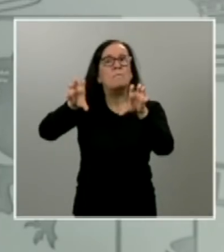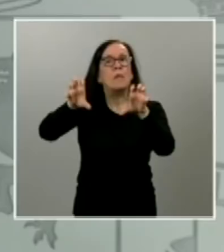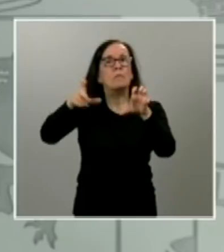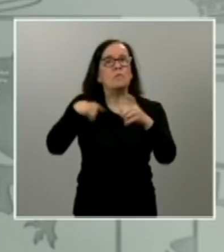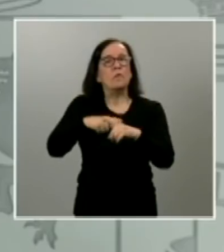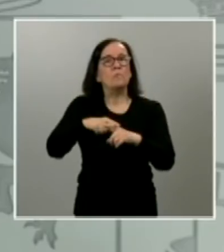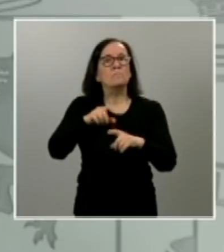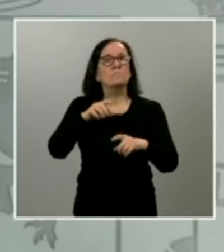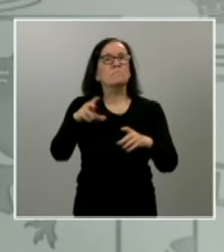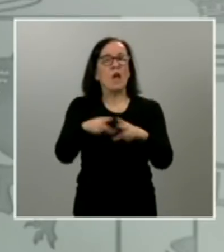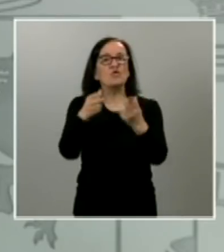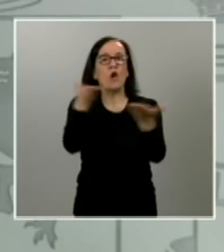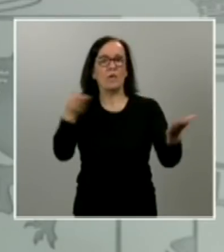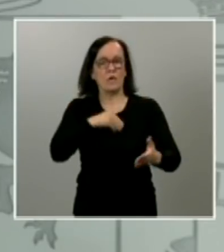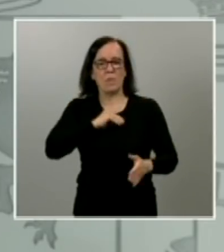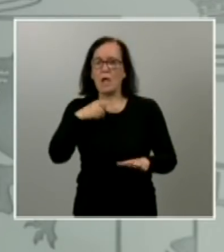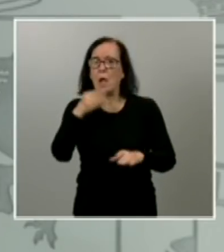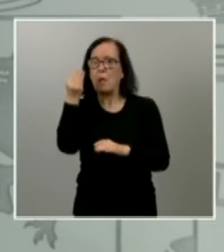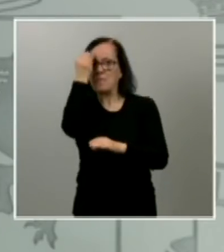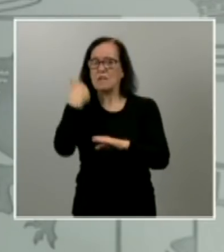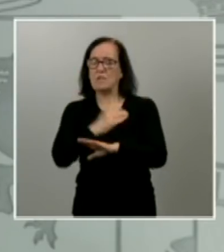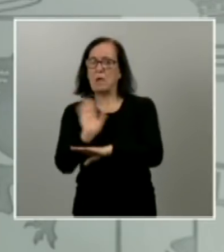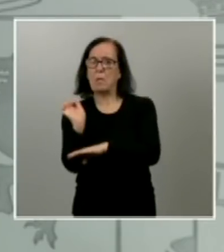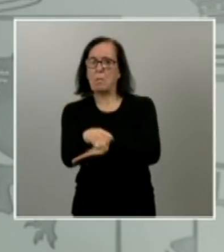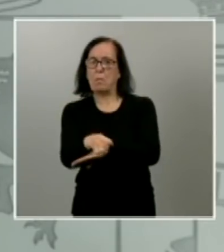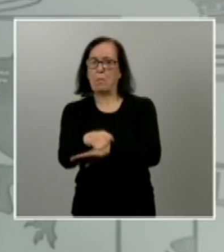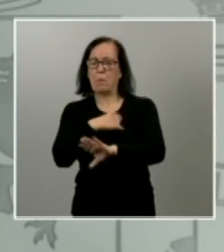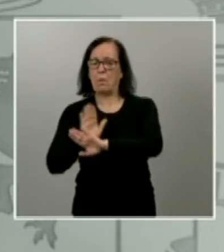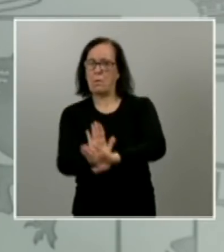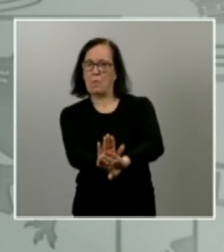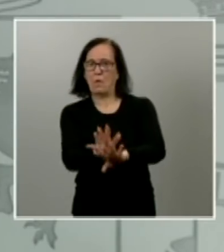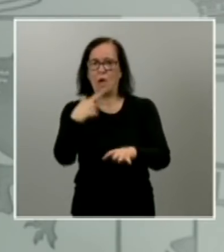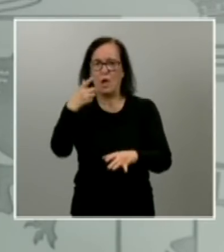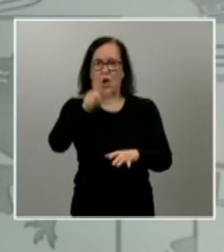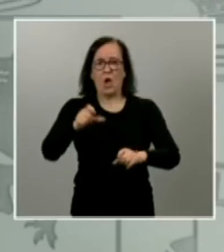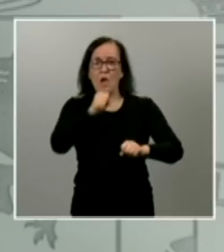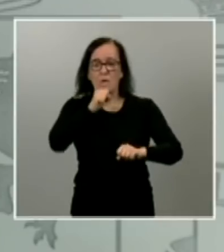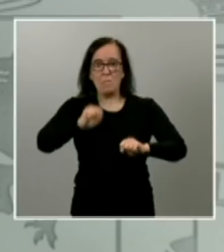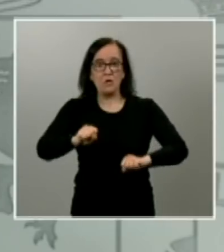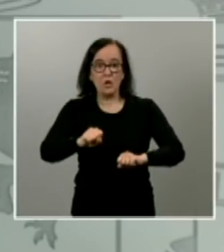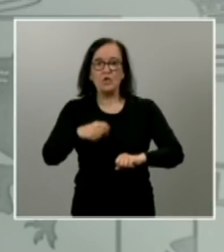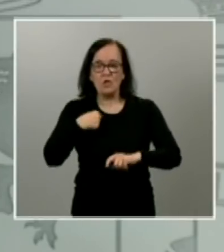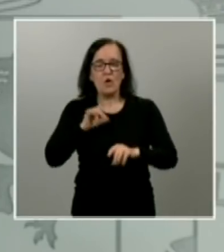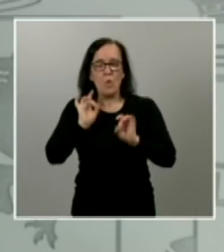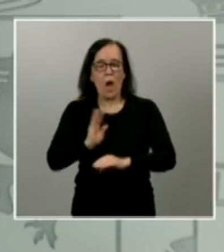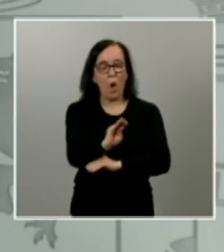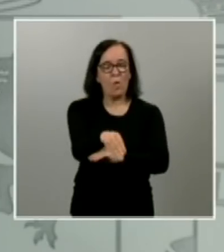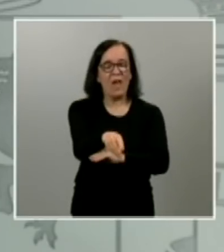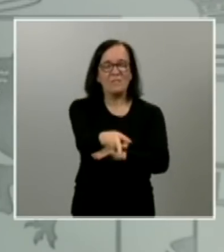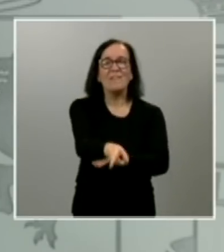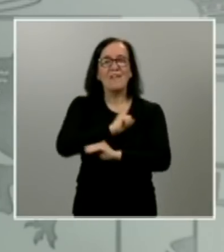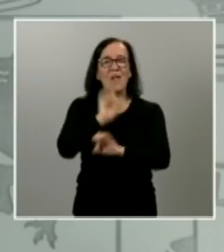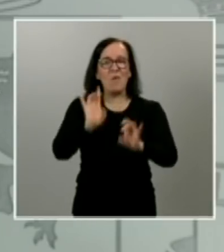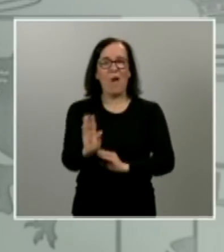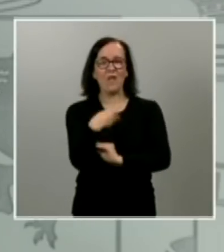sociedad española no va a desentenderse de nuestros mayores que os vamos a cuidar como nos cuidasteis a nosotros que vamos a proteger vuestra